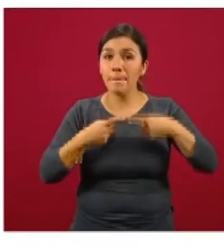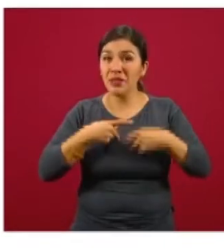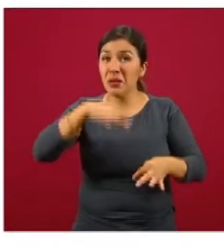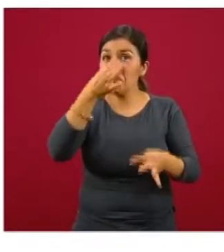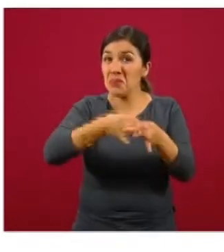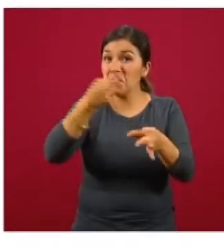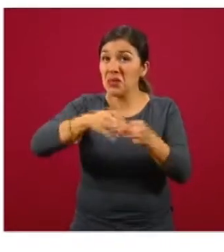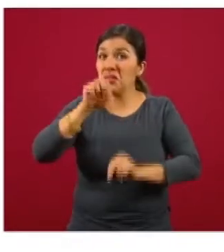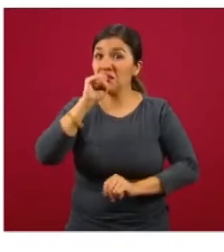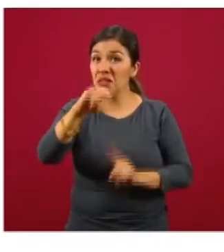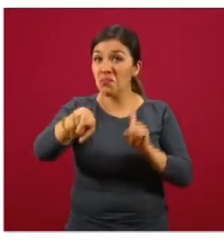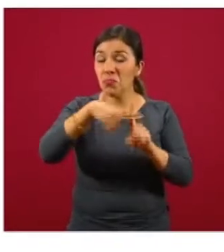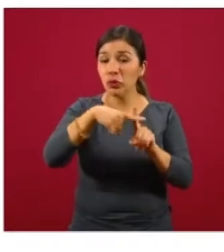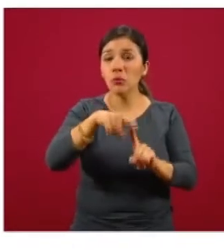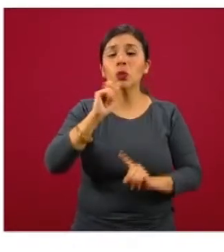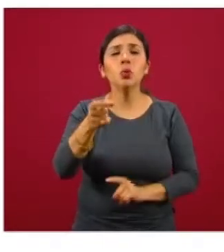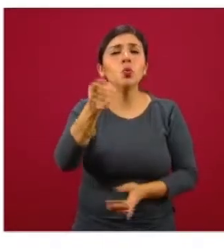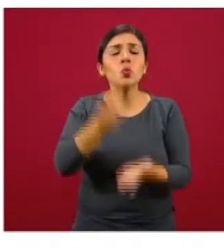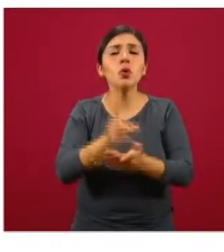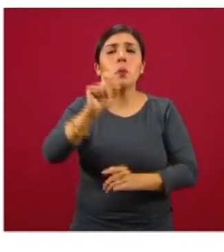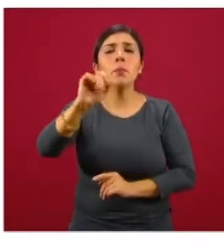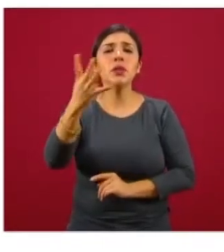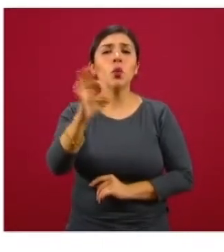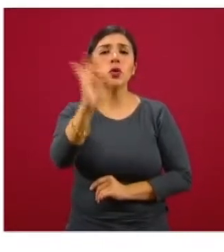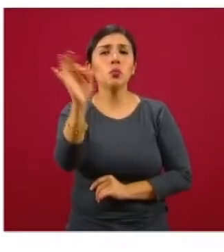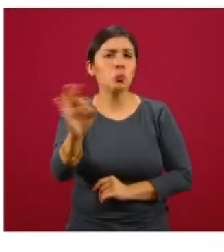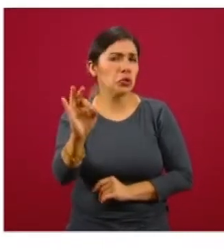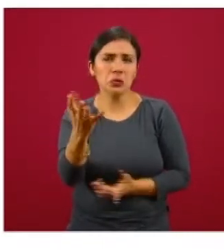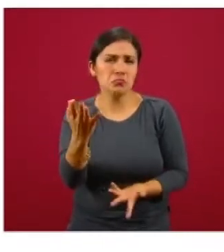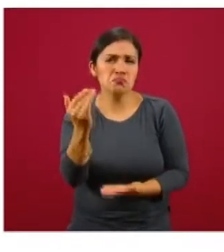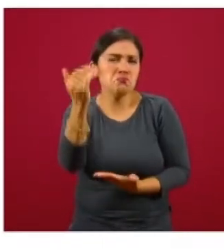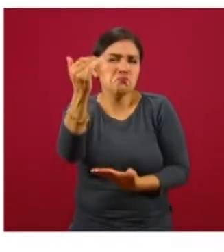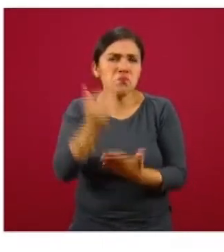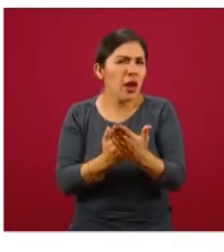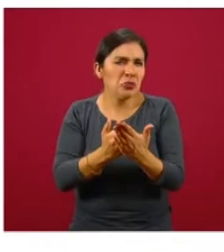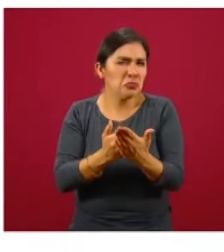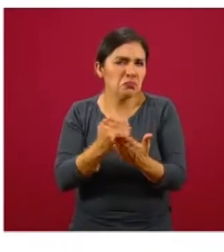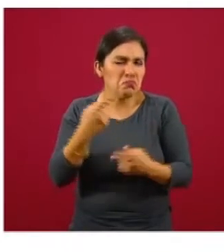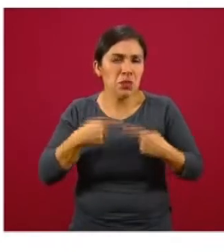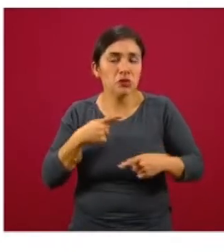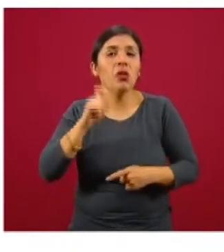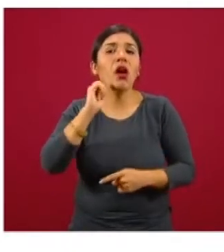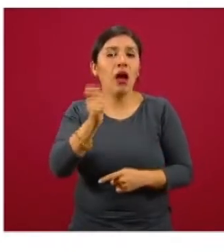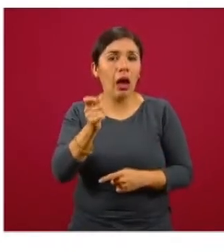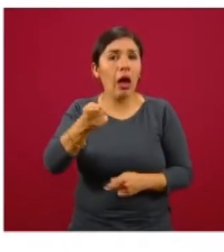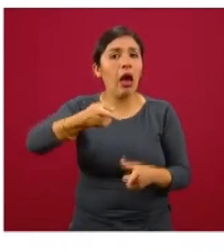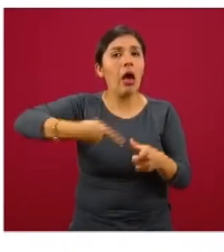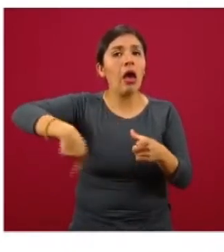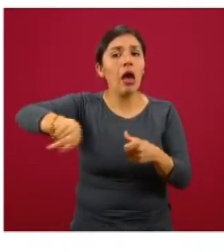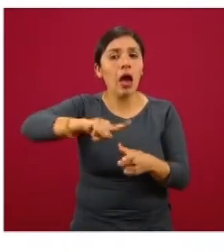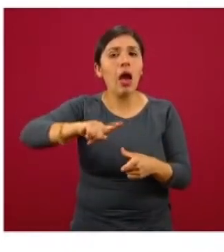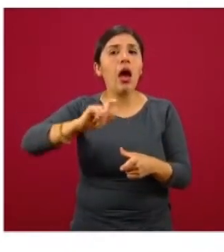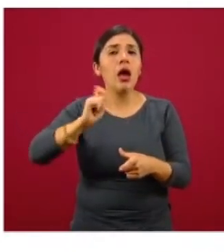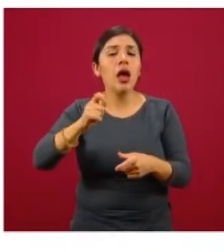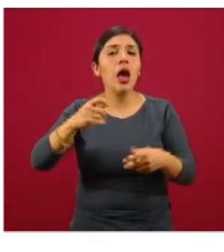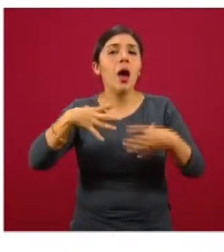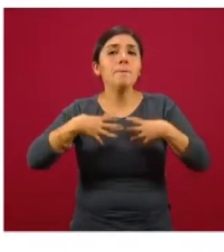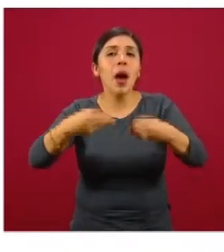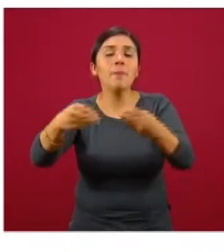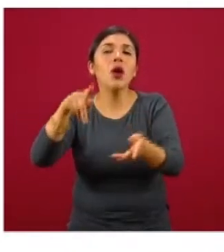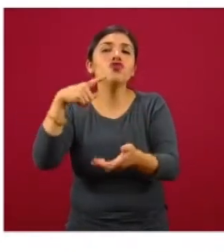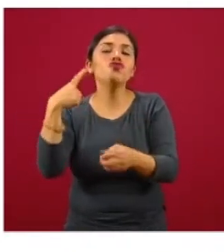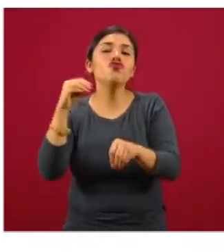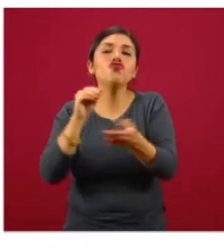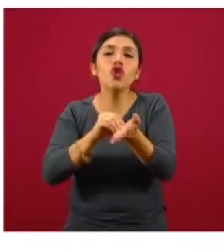acumulados, sólo el 24 por ciento, es decir, menos de la cuarta parte, representan la epidemia activa. Son